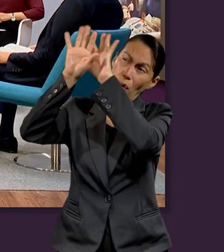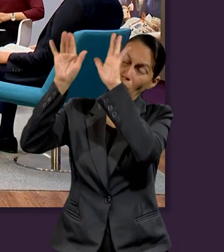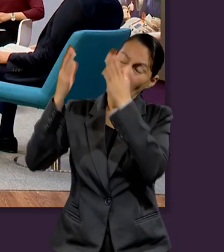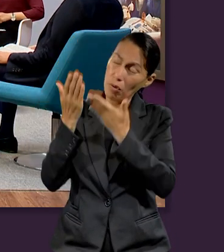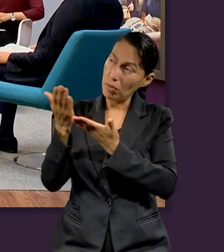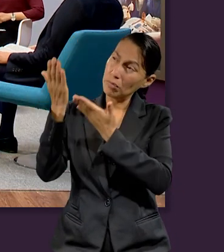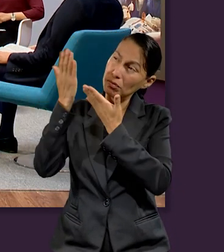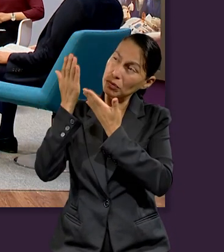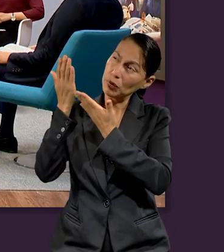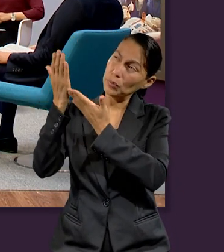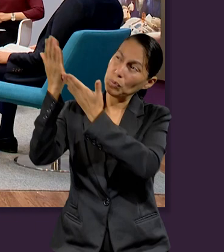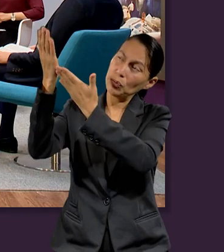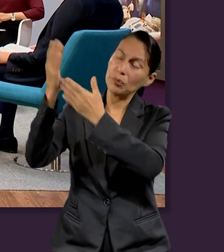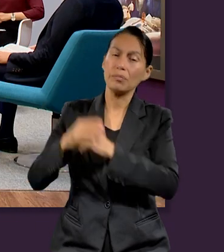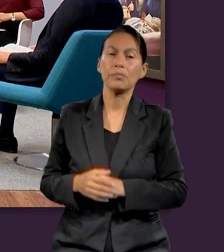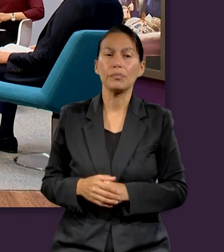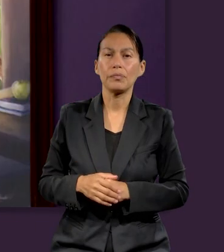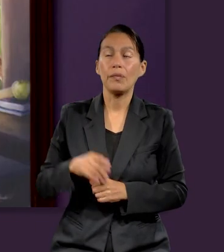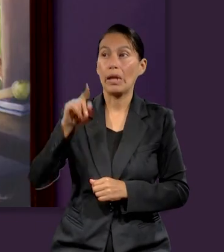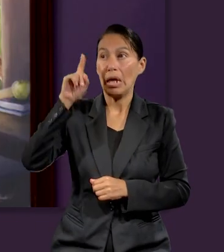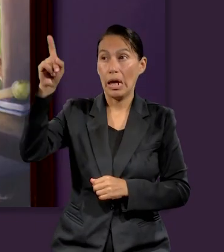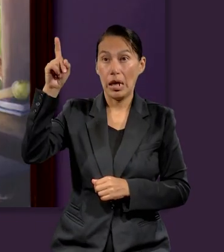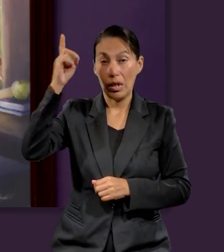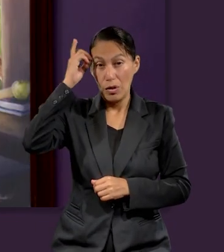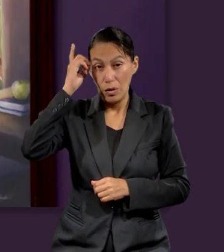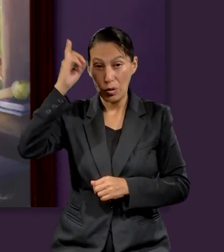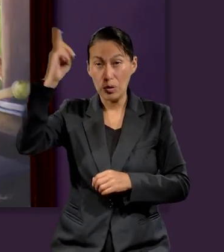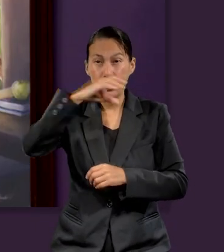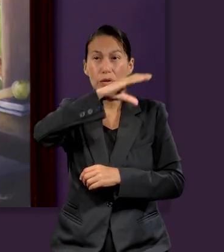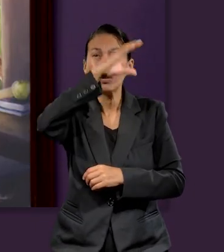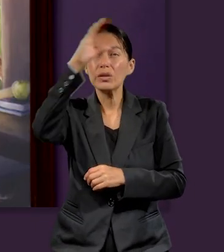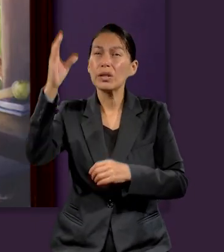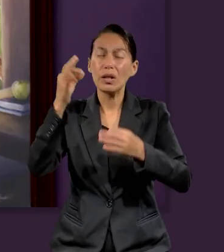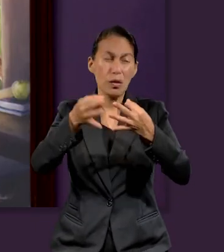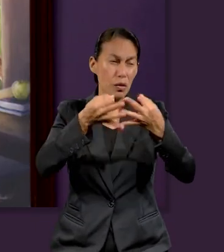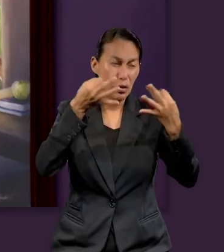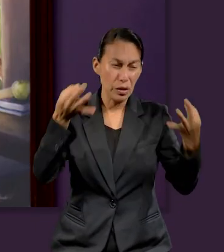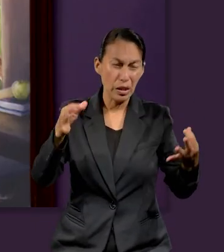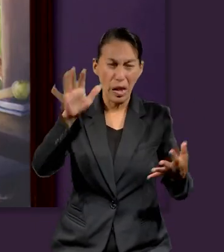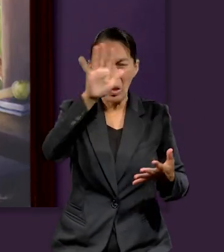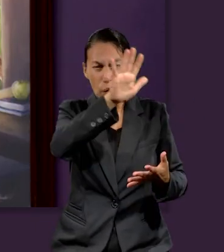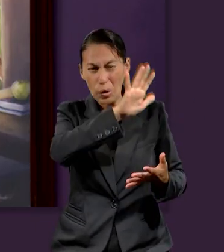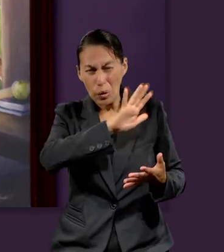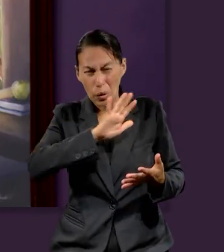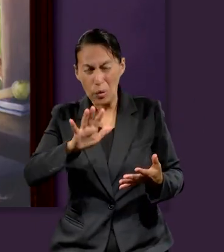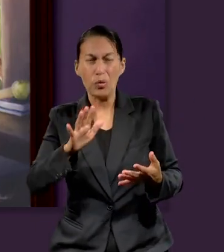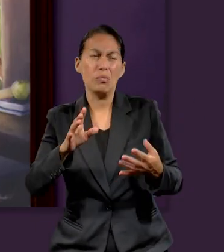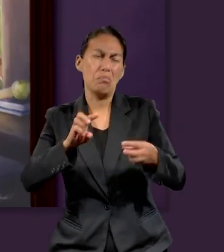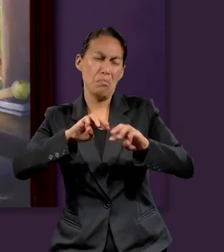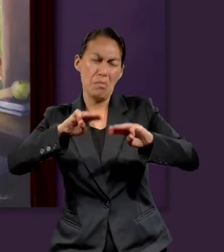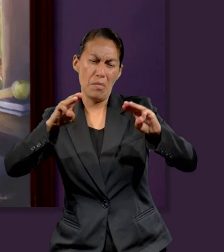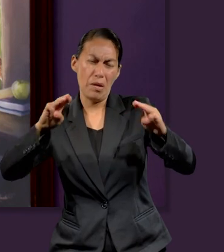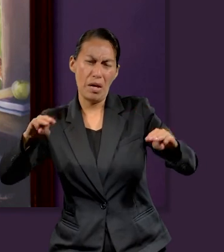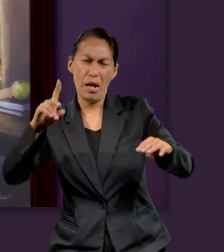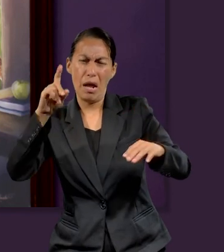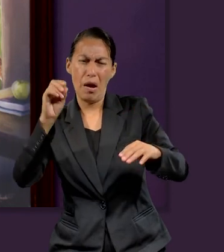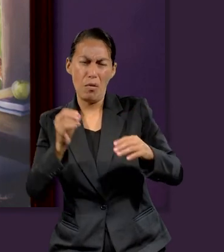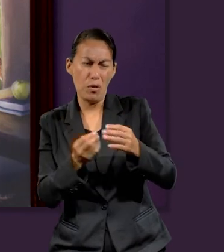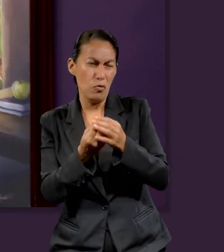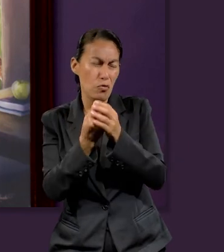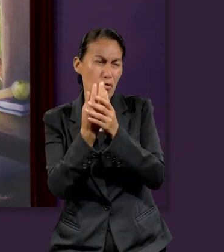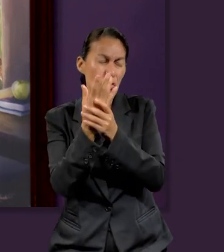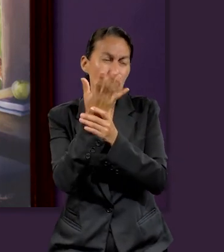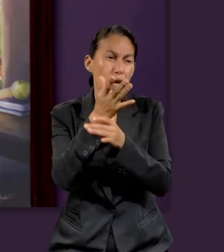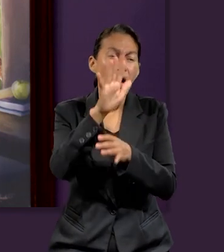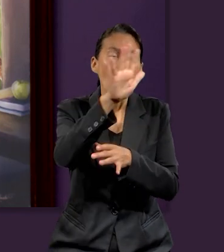adoremos, sino que le temamos y le demos gloria. ¿Por qué? Ahí dice que porque Él es el Creador del cielo, de